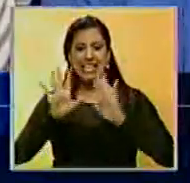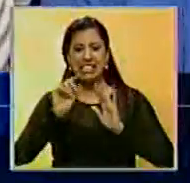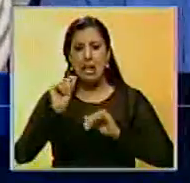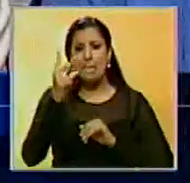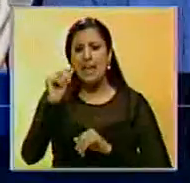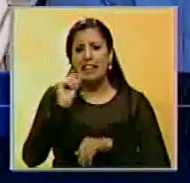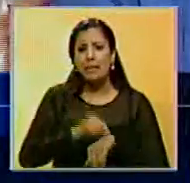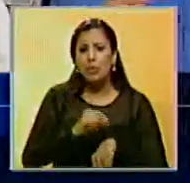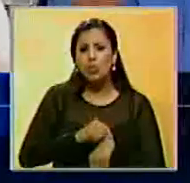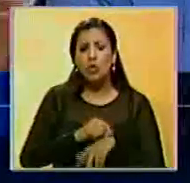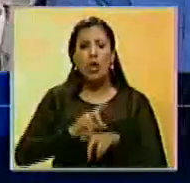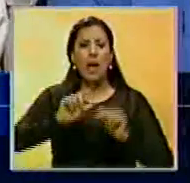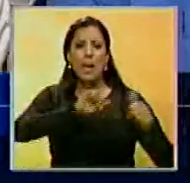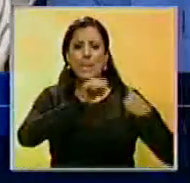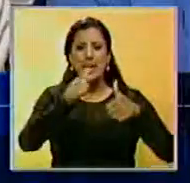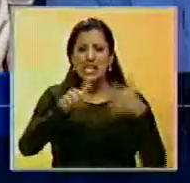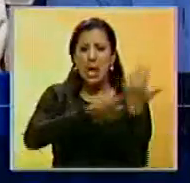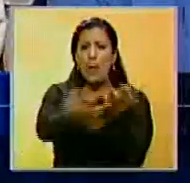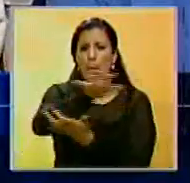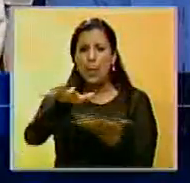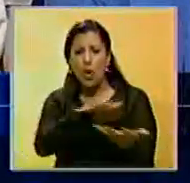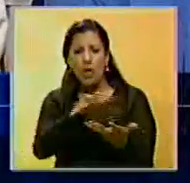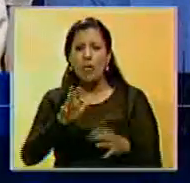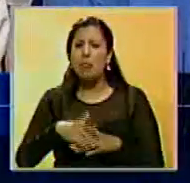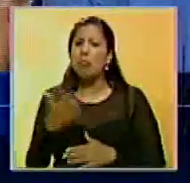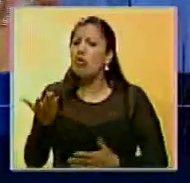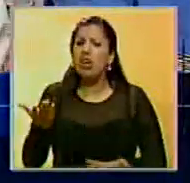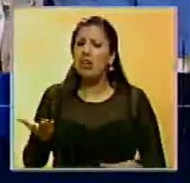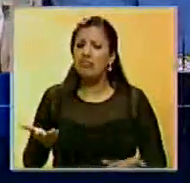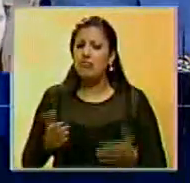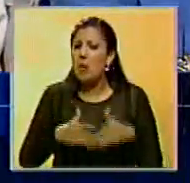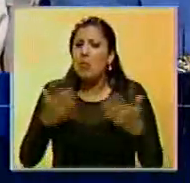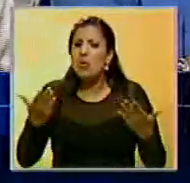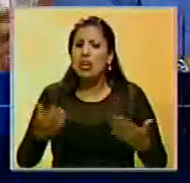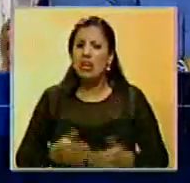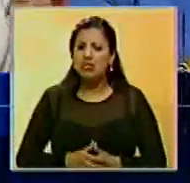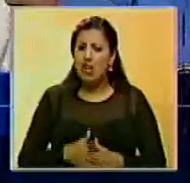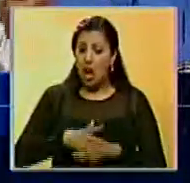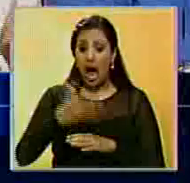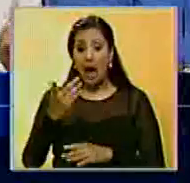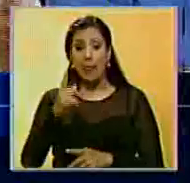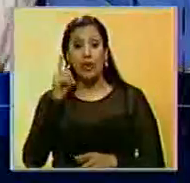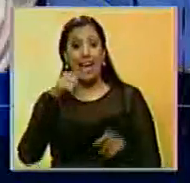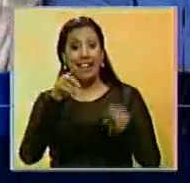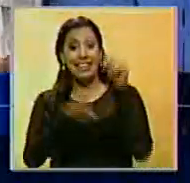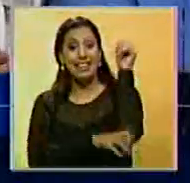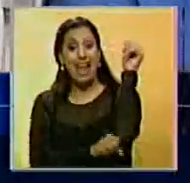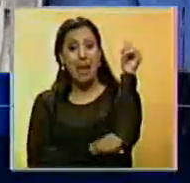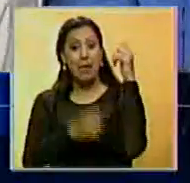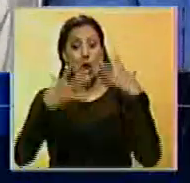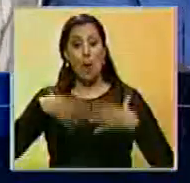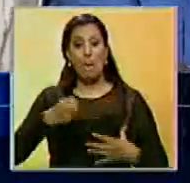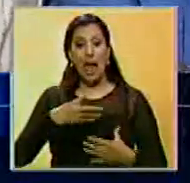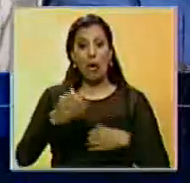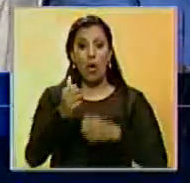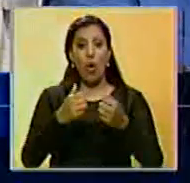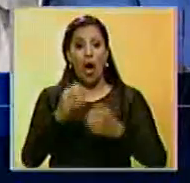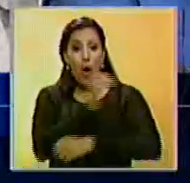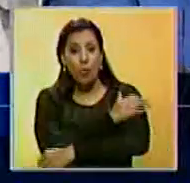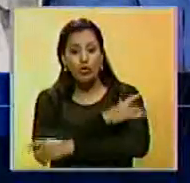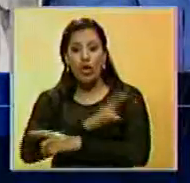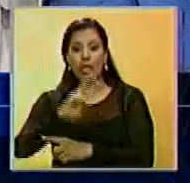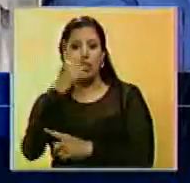20 minutos empezó un problema allí? ¿Por qué? ¿Por qué los infiltrados se metieron? Esto es